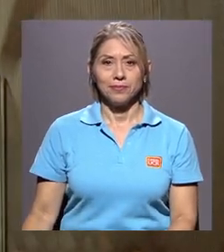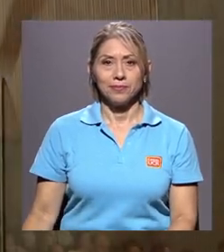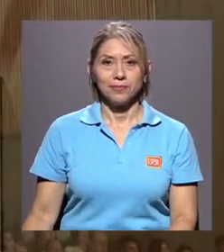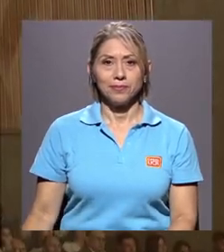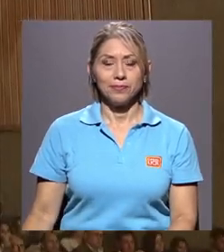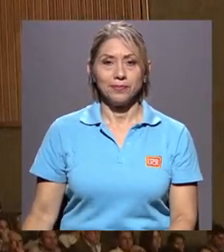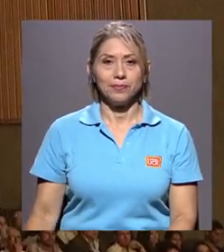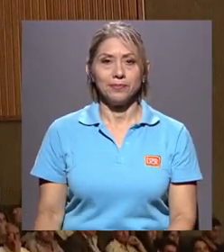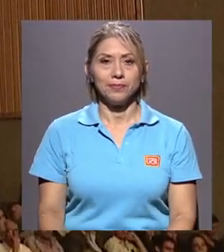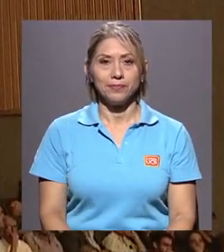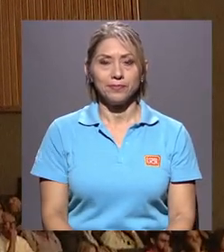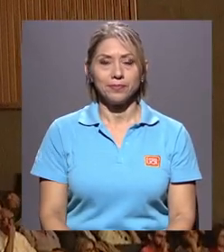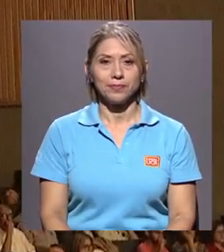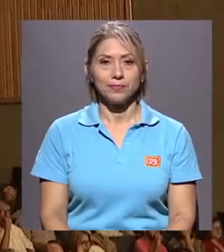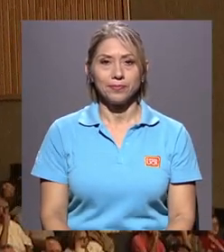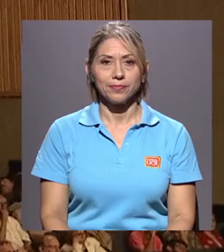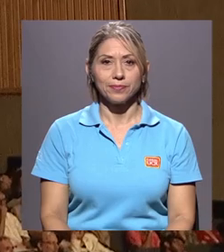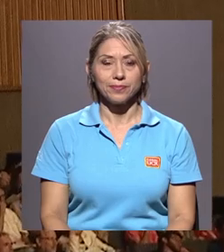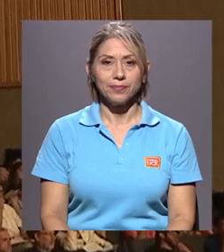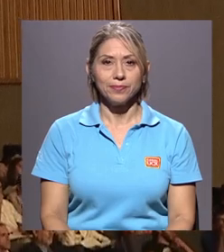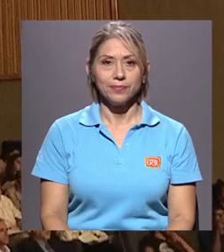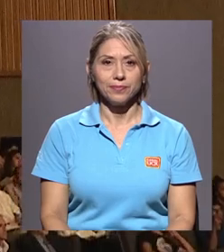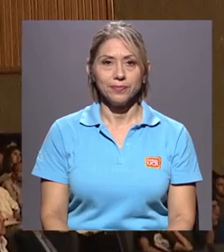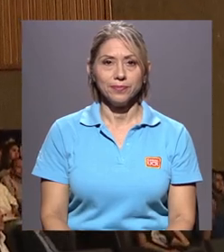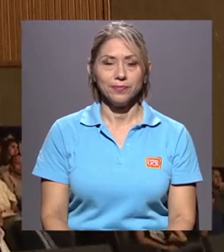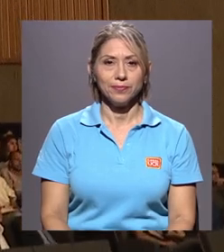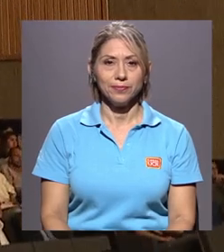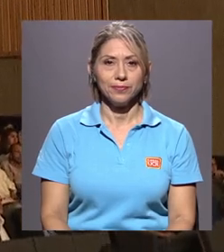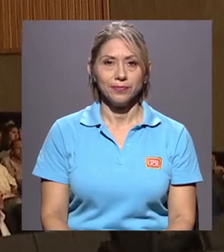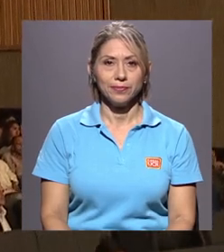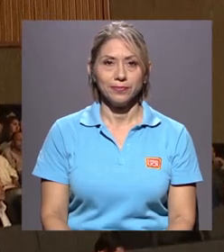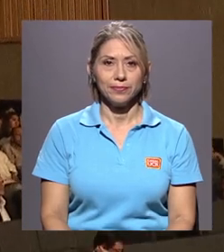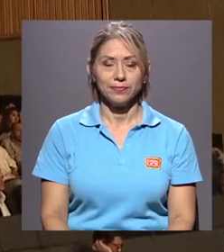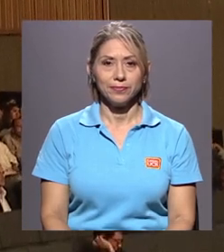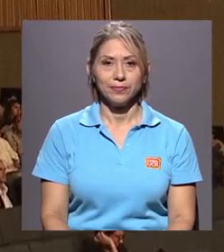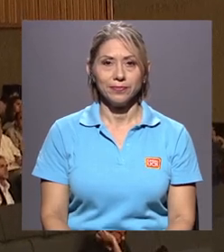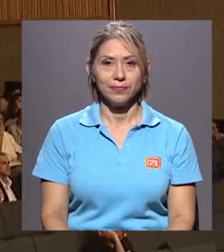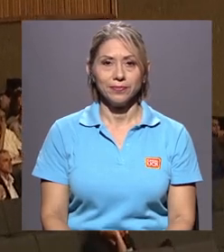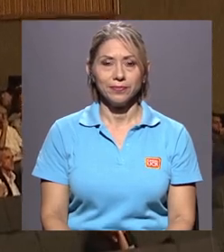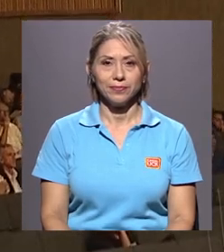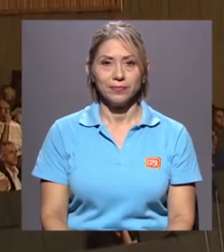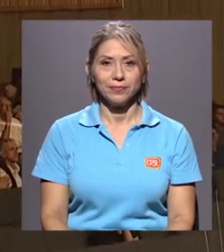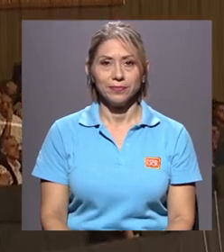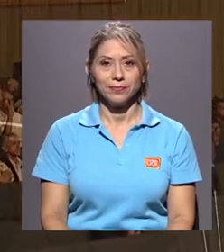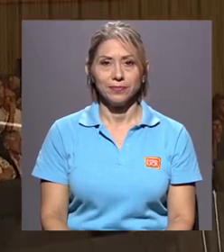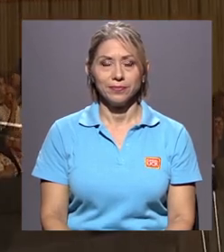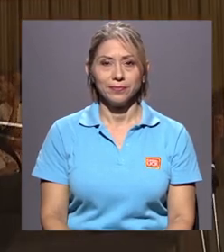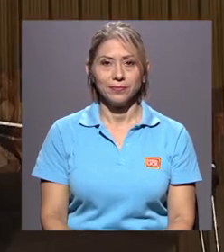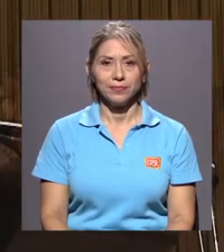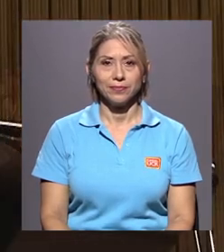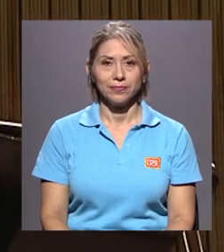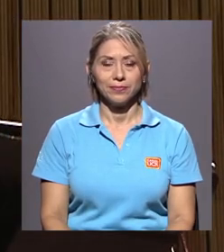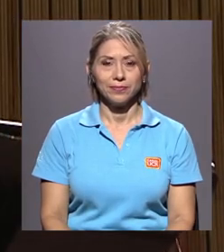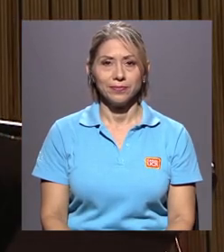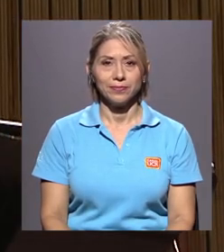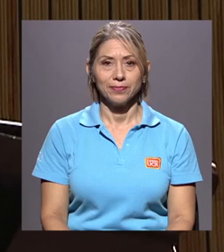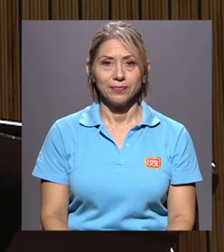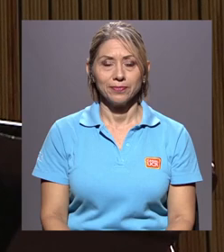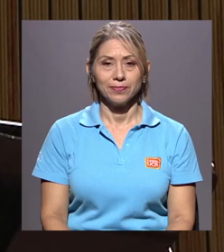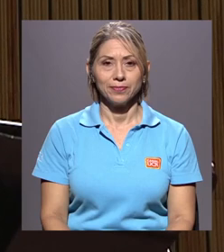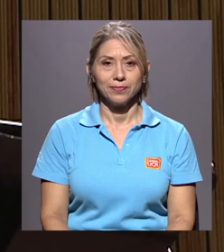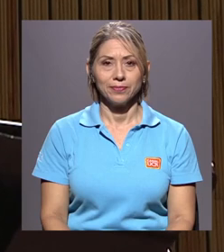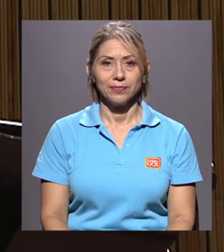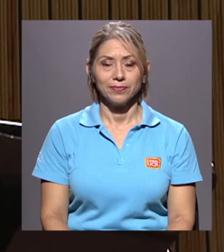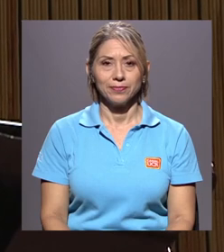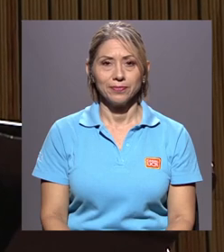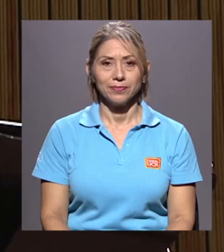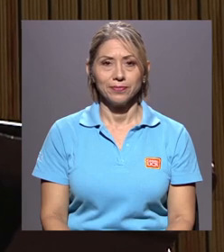emergentes